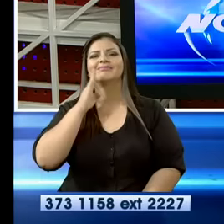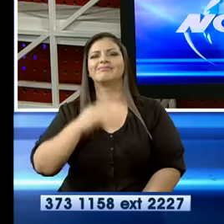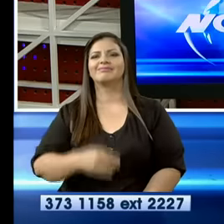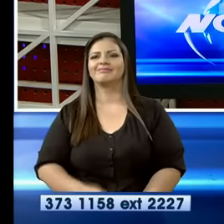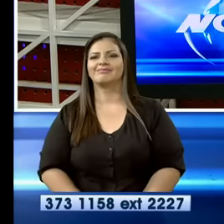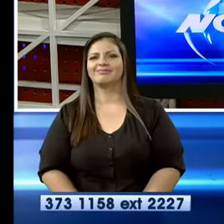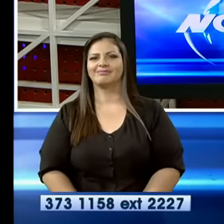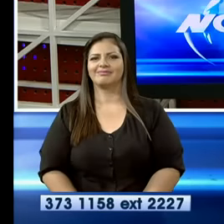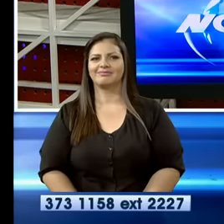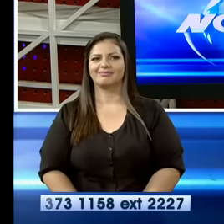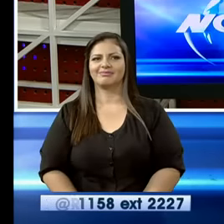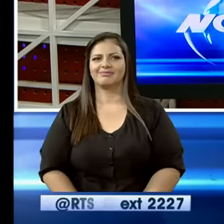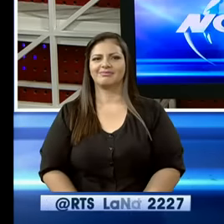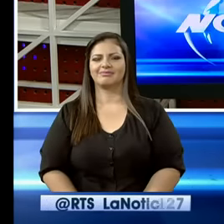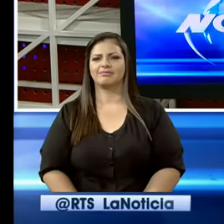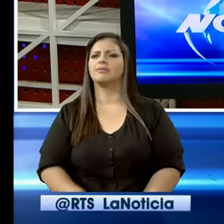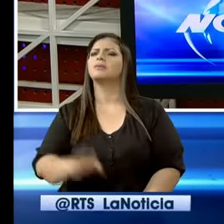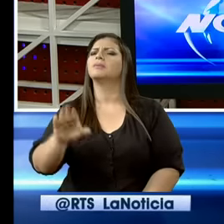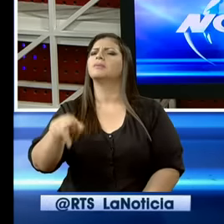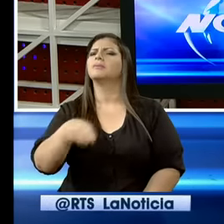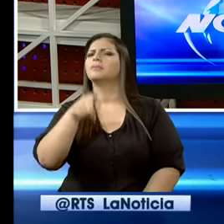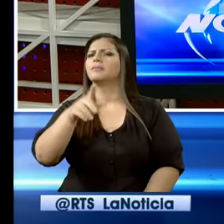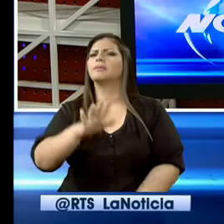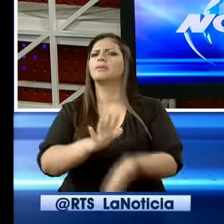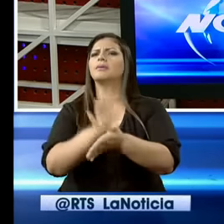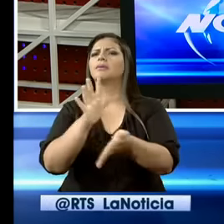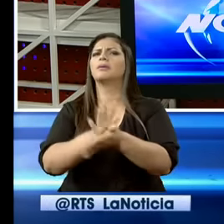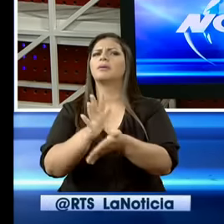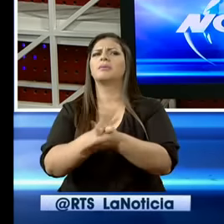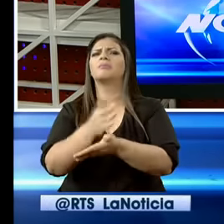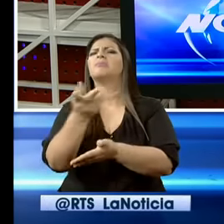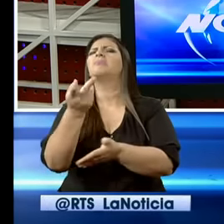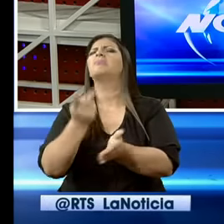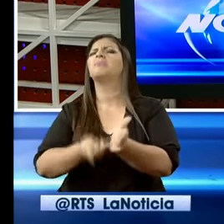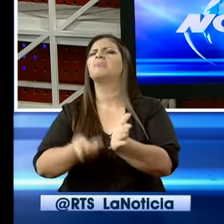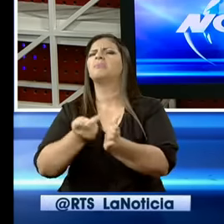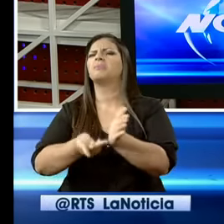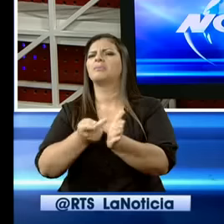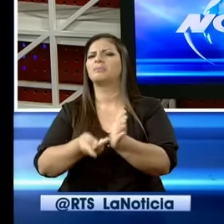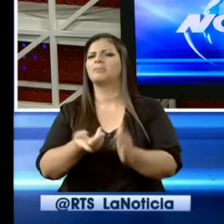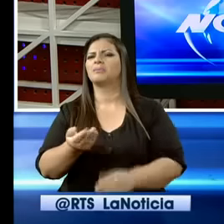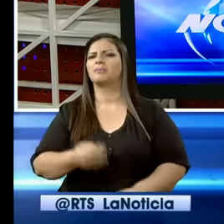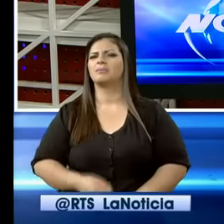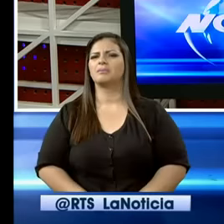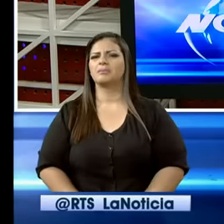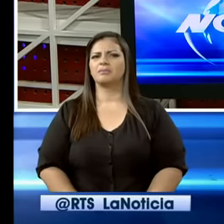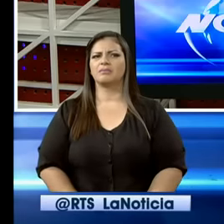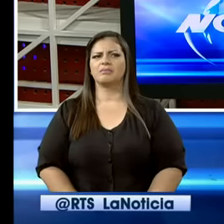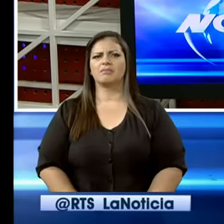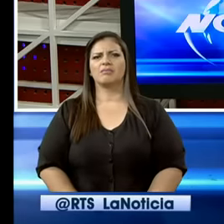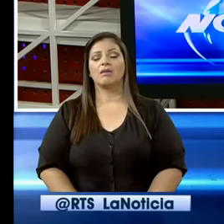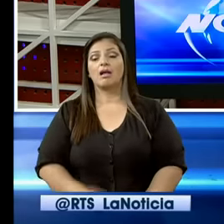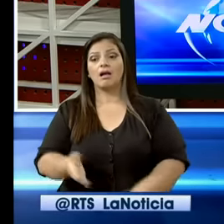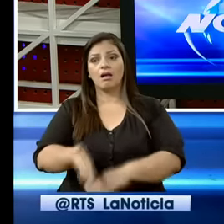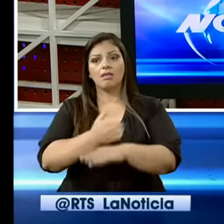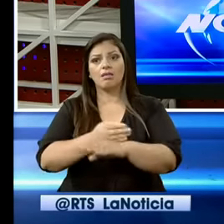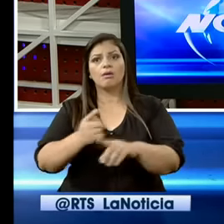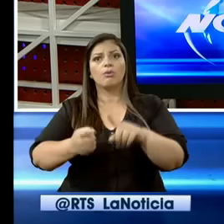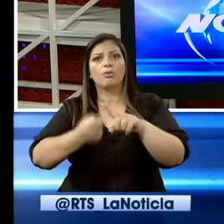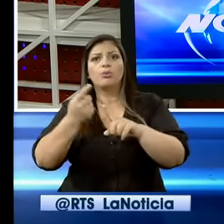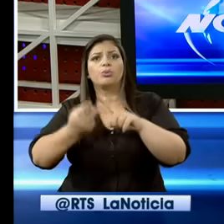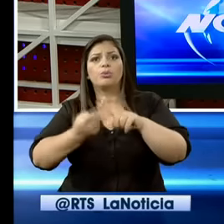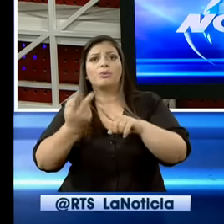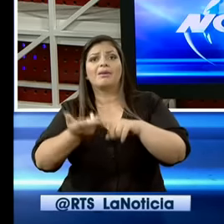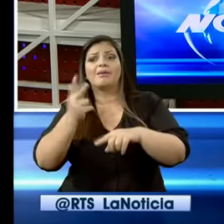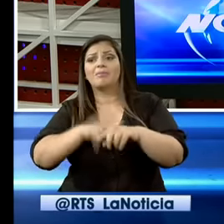esa... Oye, Jorge, en esa escuelita que parece que los ladrones, como bien decía Luisa morochamente, se han cebado, ya cogieron de cliente a esa pobre escuelita.